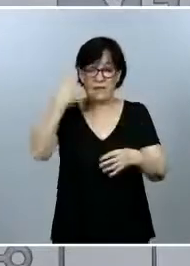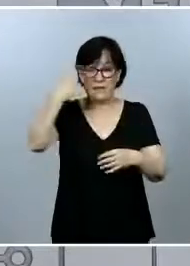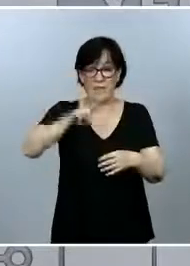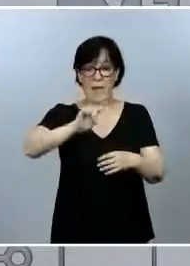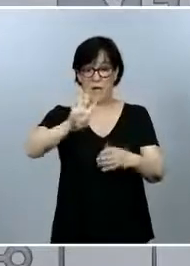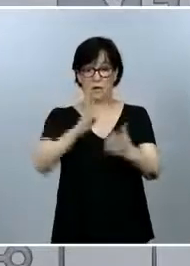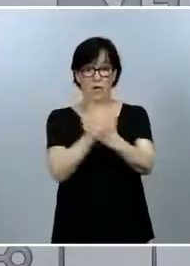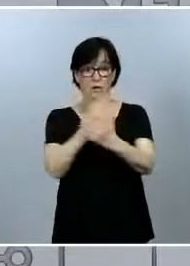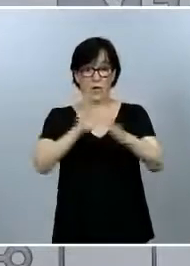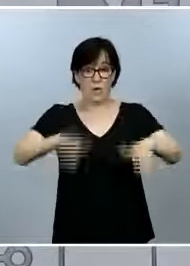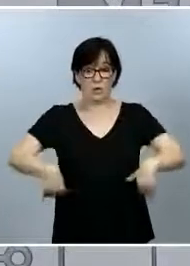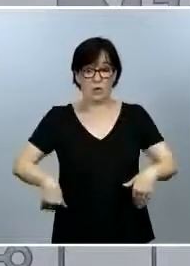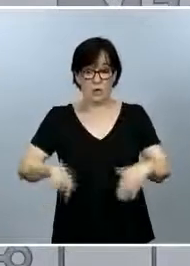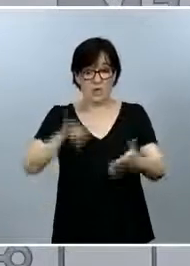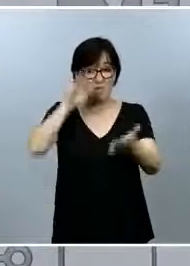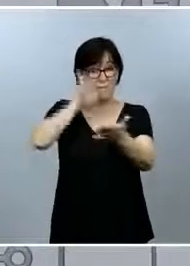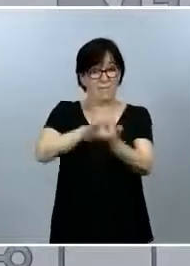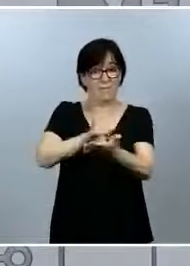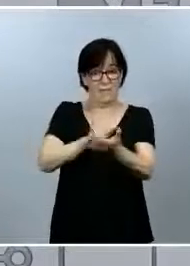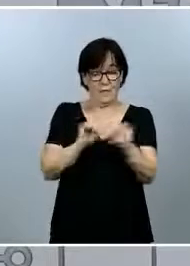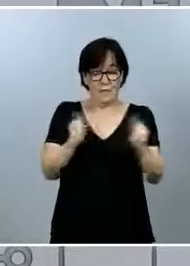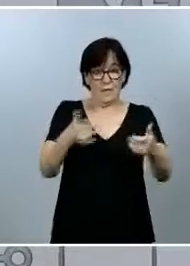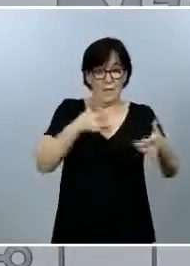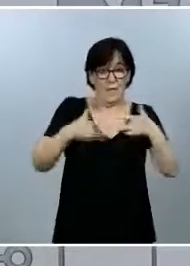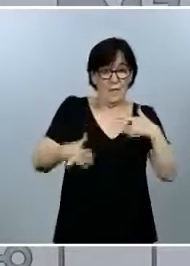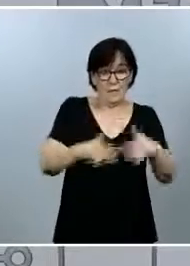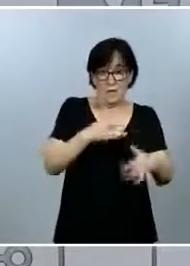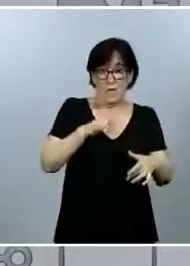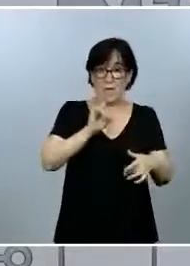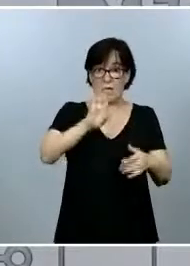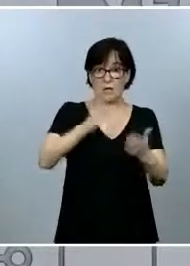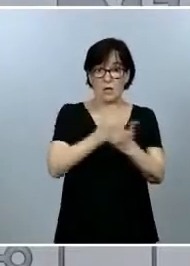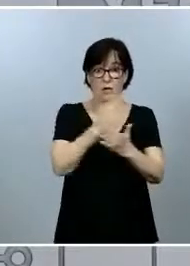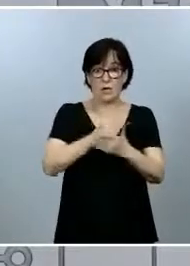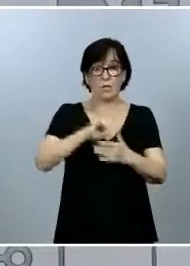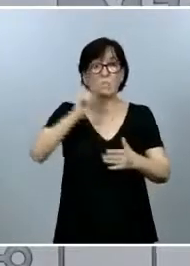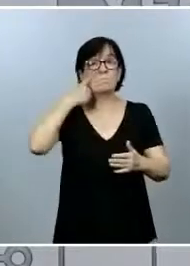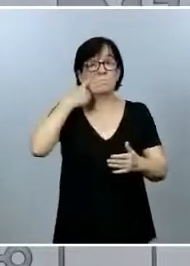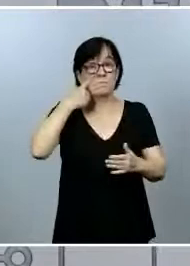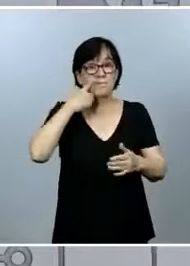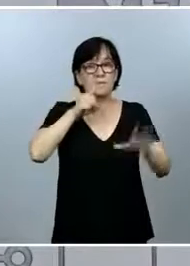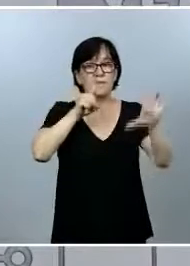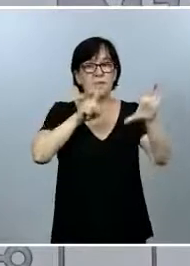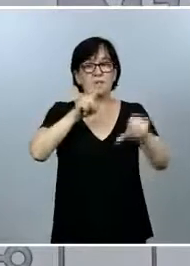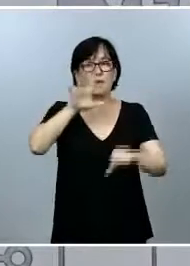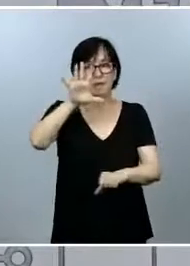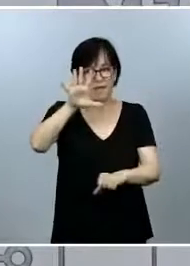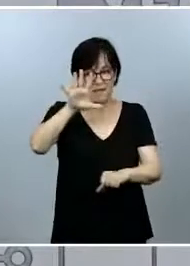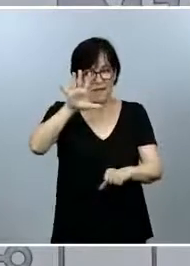días, con fecha de inicio de síntomas en los últimos 14 días, se han diagnosticado 65